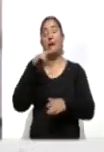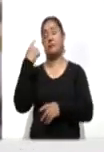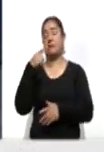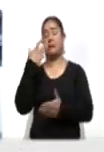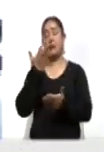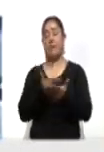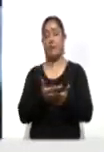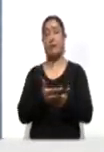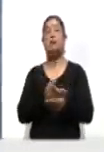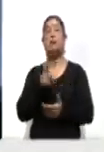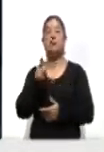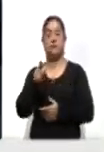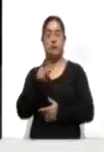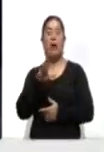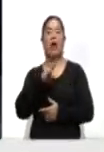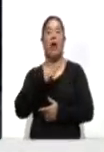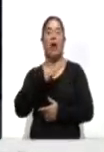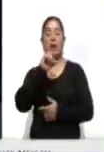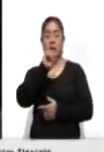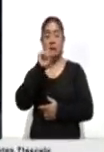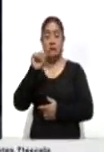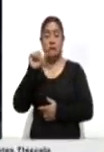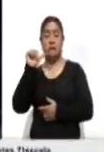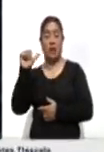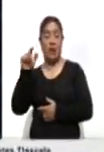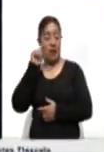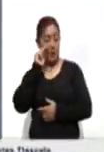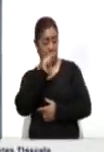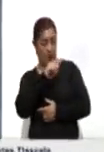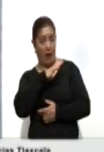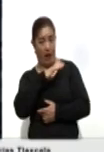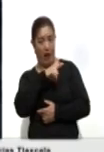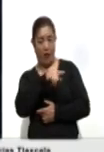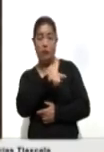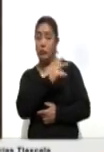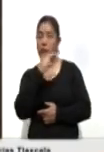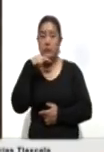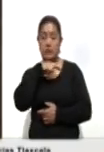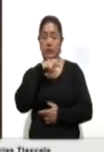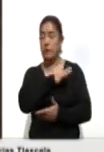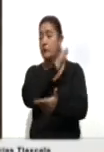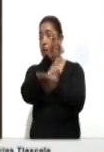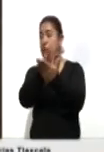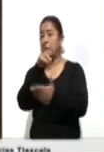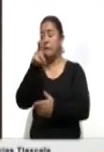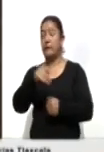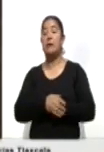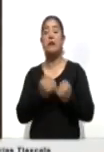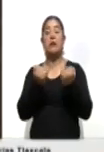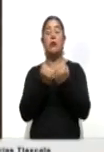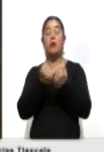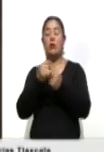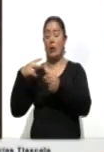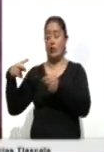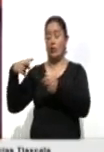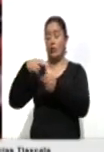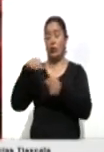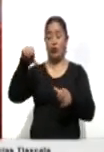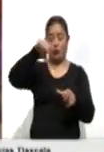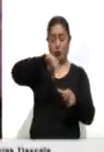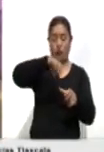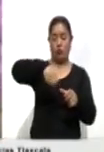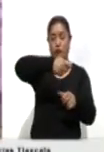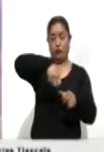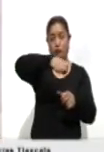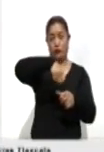estos síntomas, la CESA recomienda acudir inmediatamente a la unidad de salud más cercana y tomar vida suero oral para rehidratar el cuerpo y